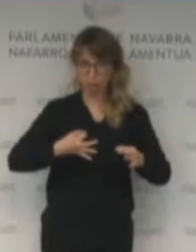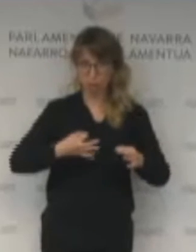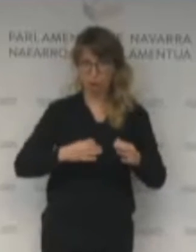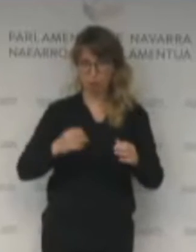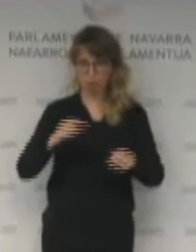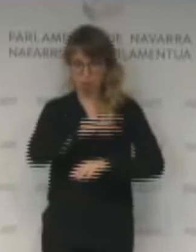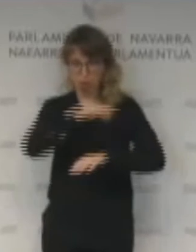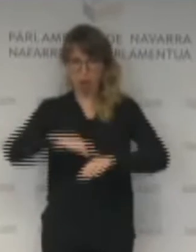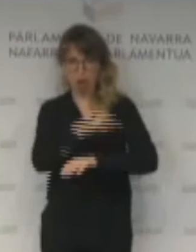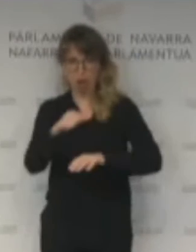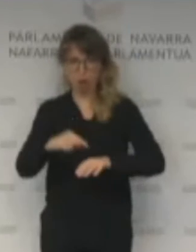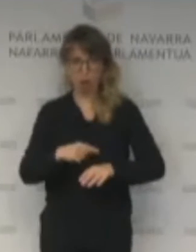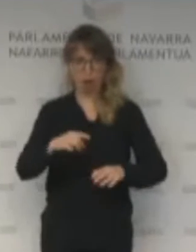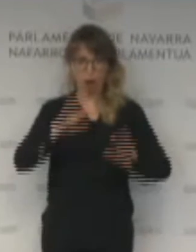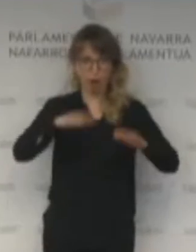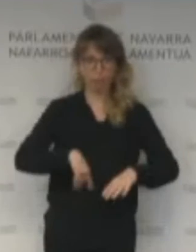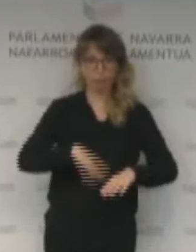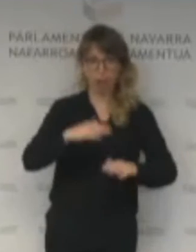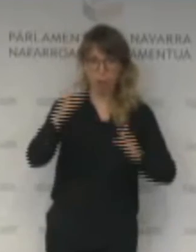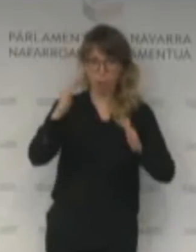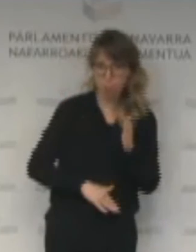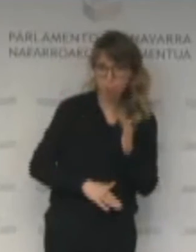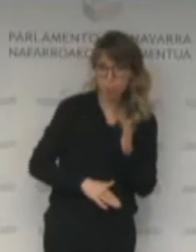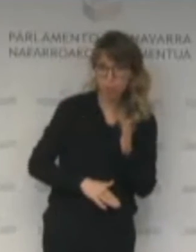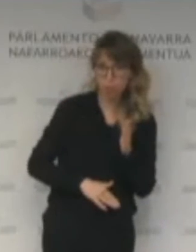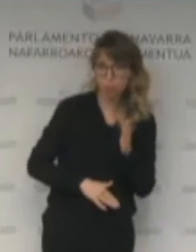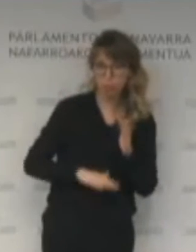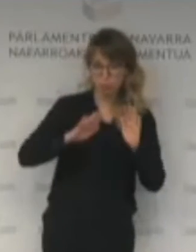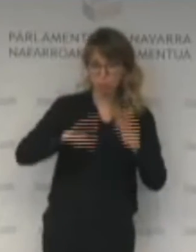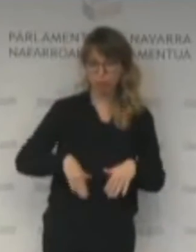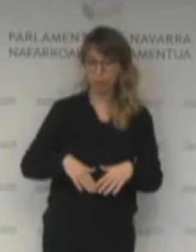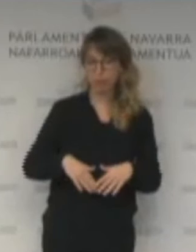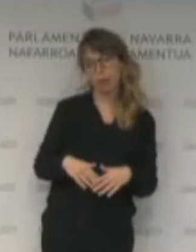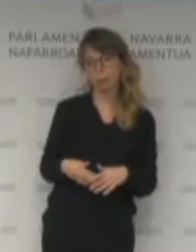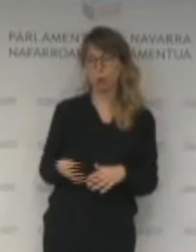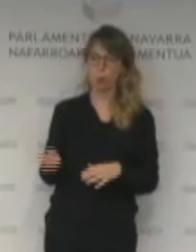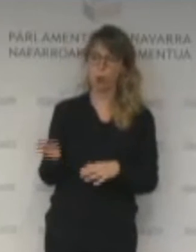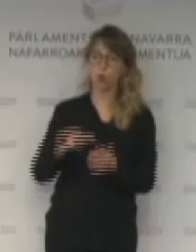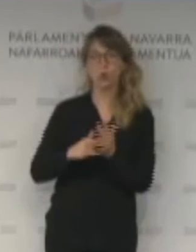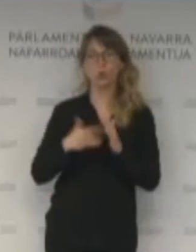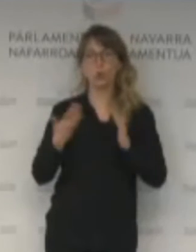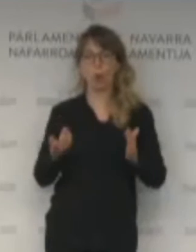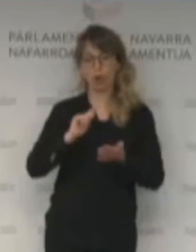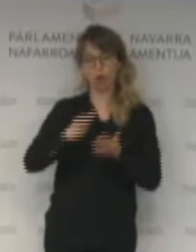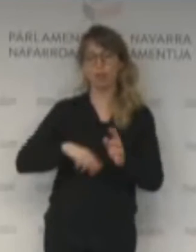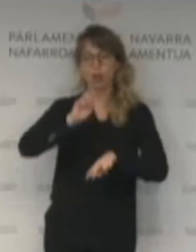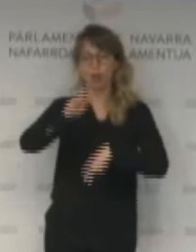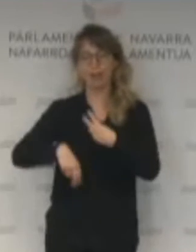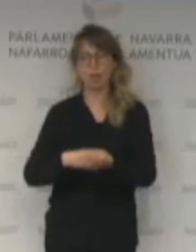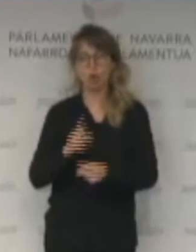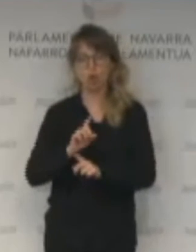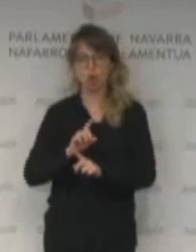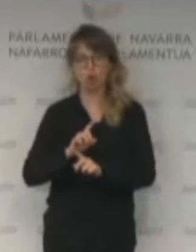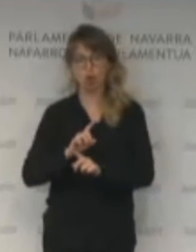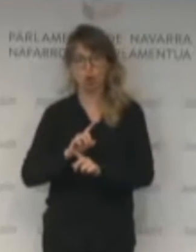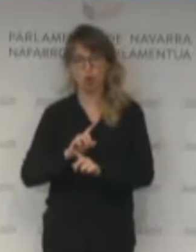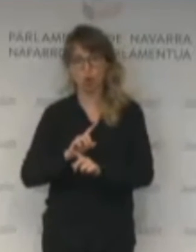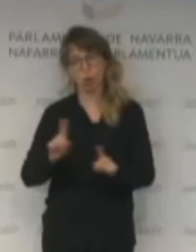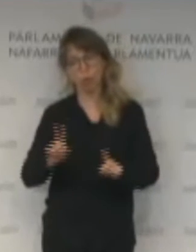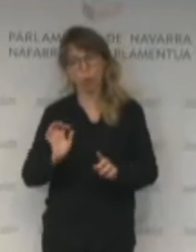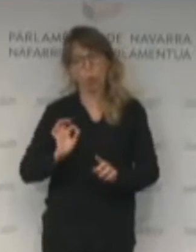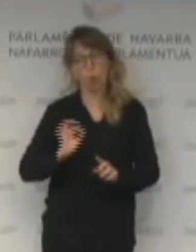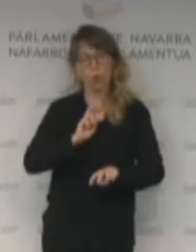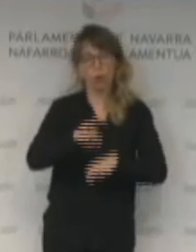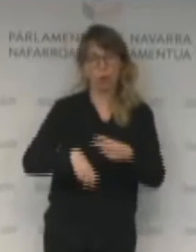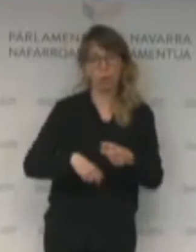contratos temporales cuyo coste se solventa simplemente con la renovación, con la no renovación, en el peor de los casos.